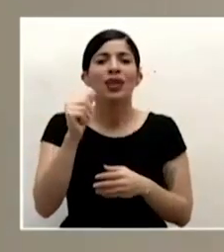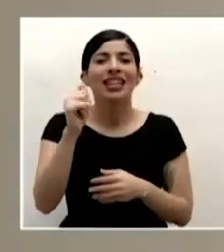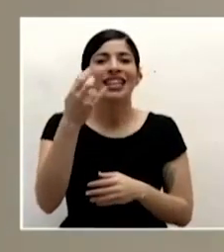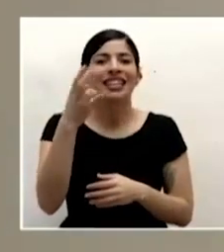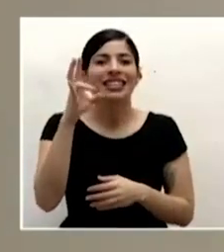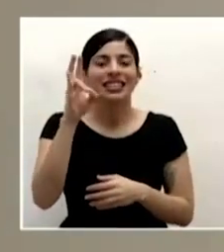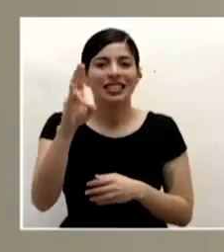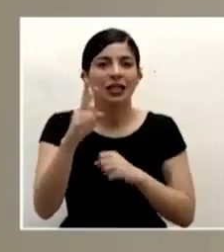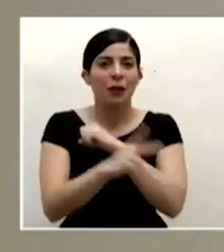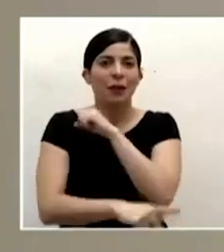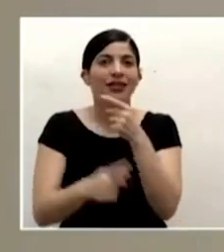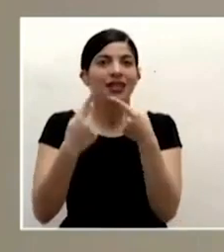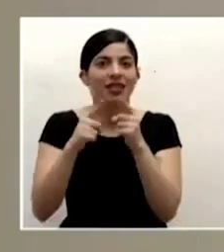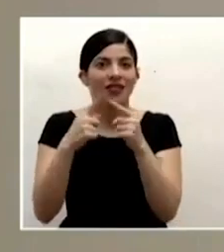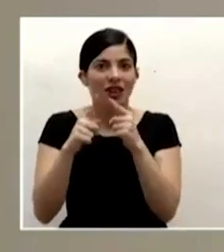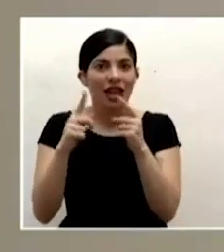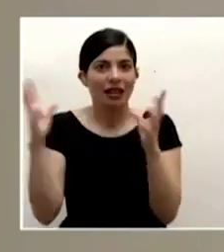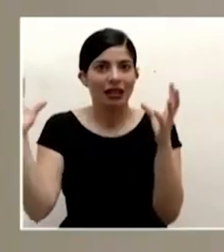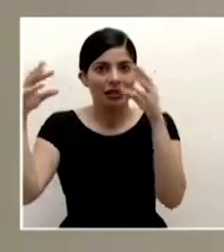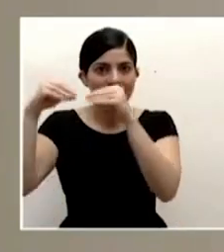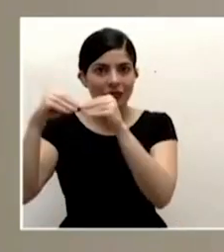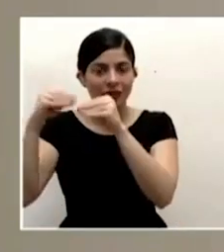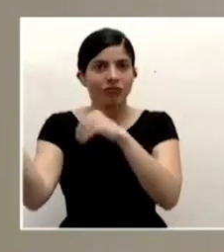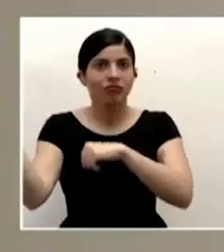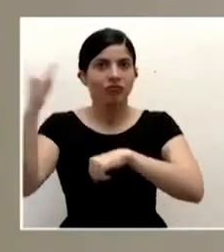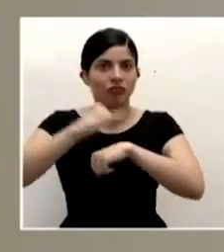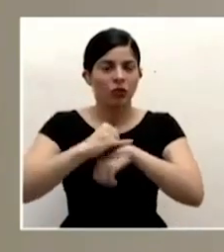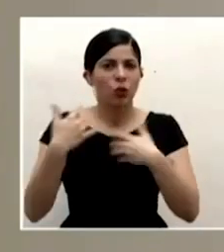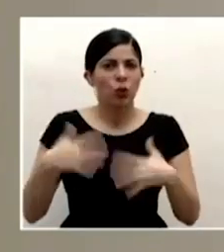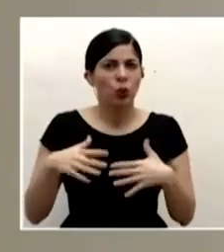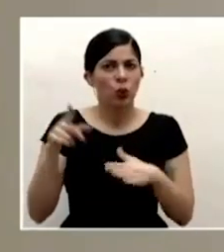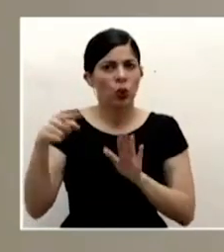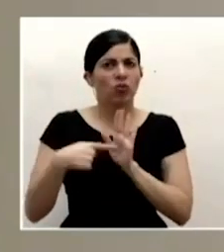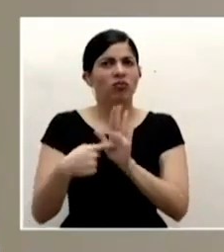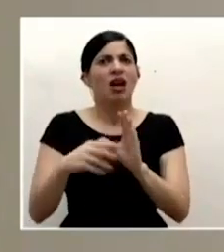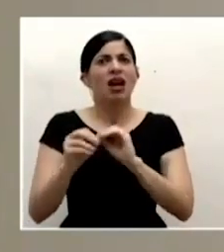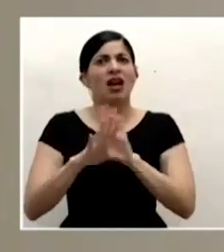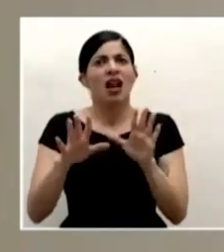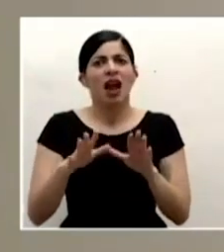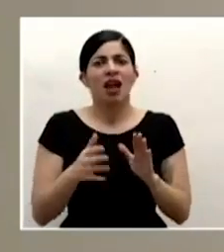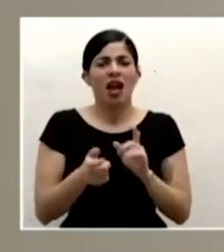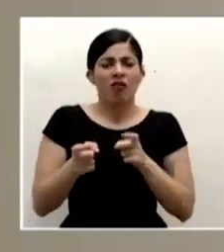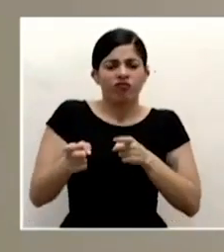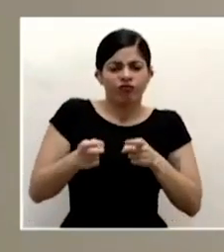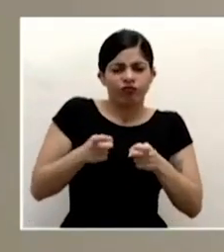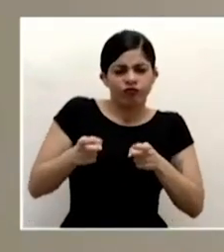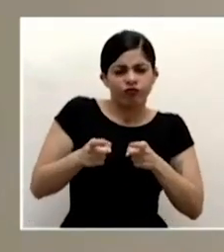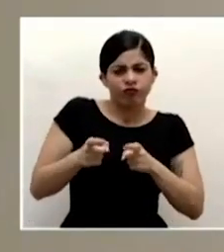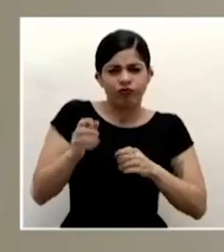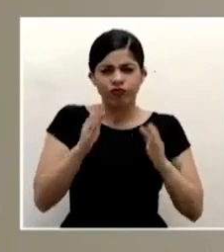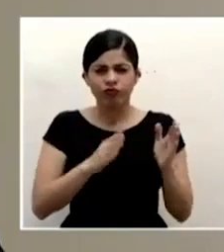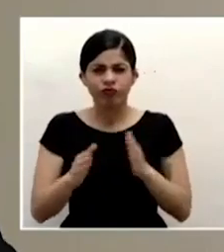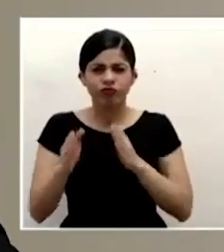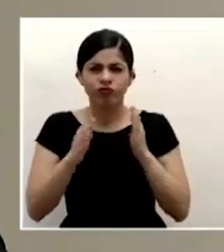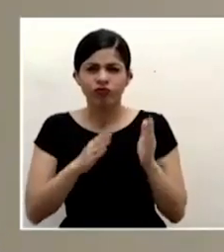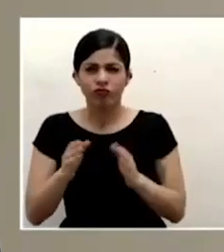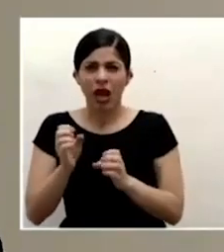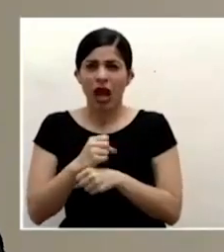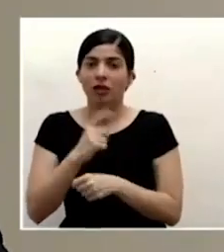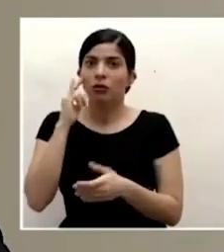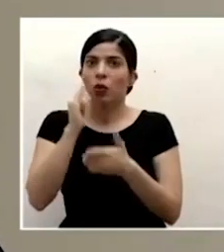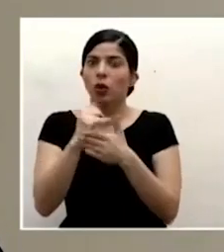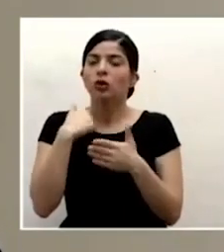y eso es una ejemplo es una muestra clara de la logística que hay que desplegar y yo quisiera en esta oportunidad agradecer al